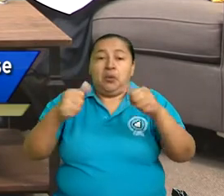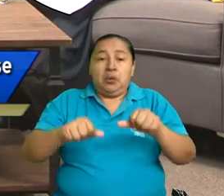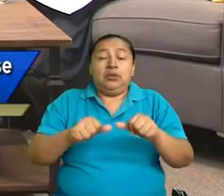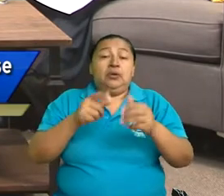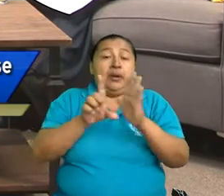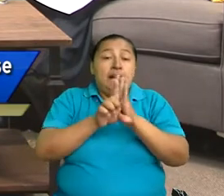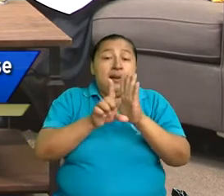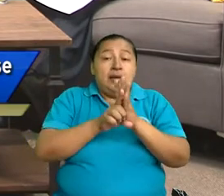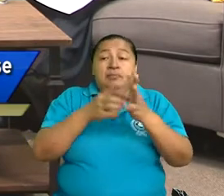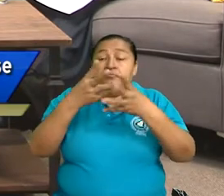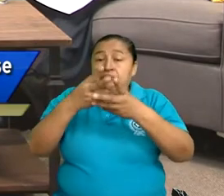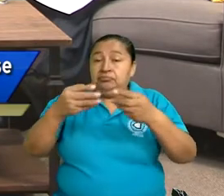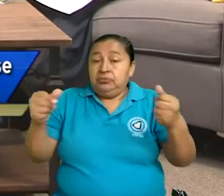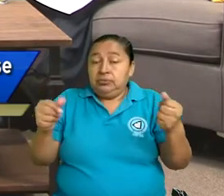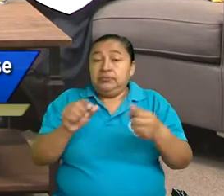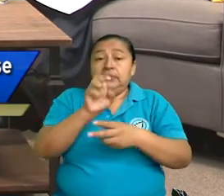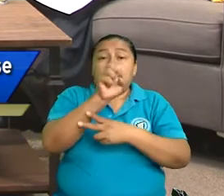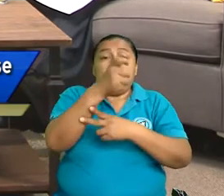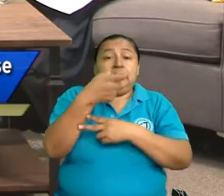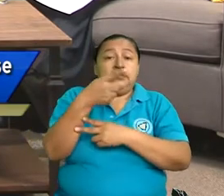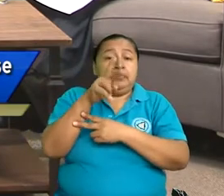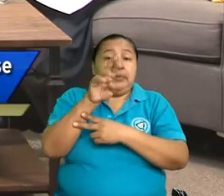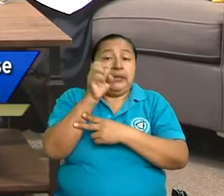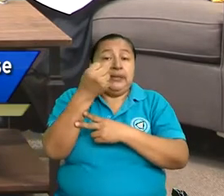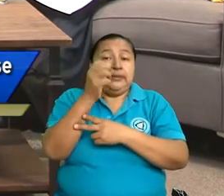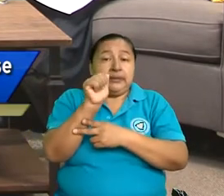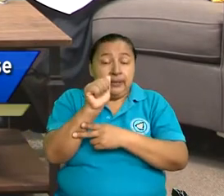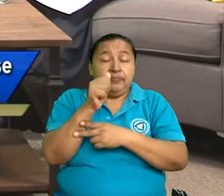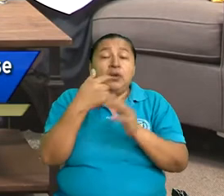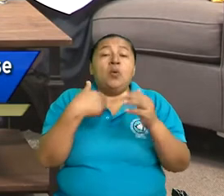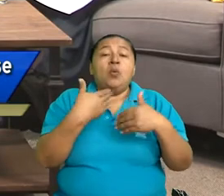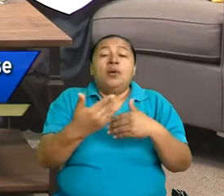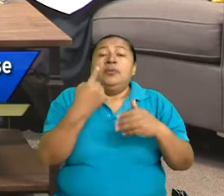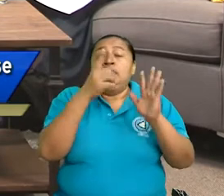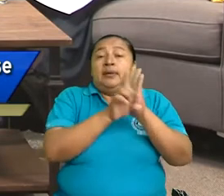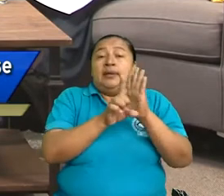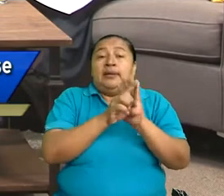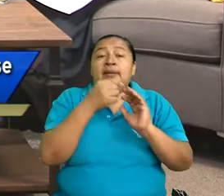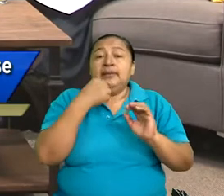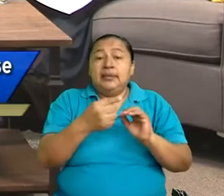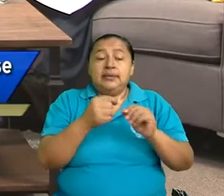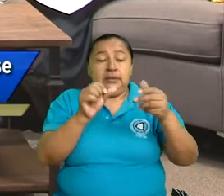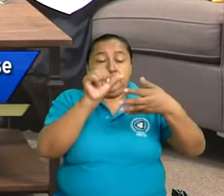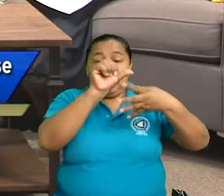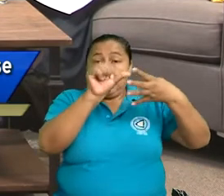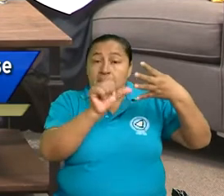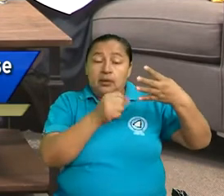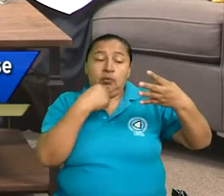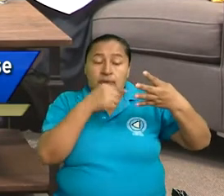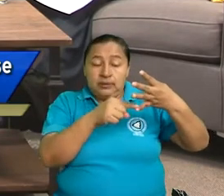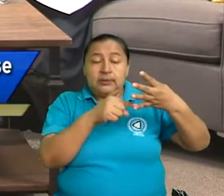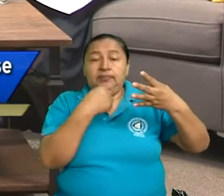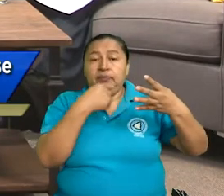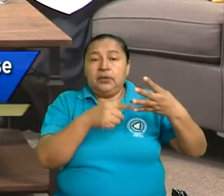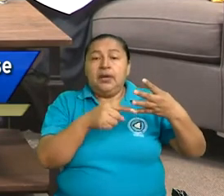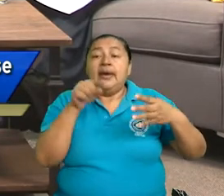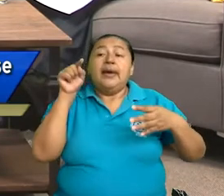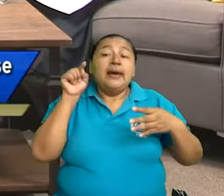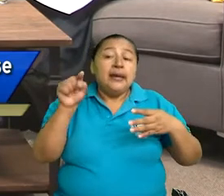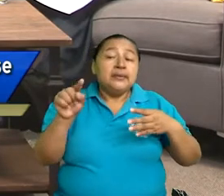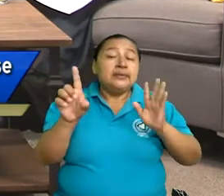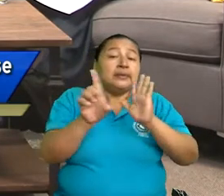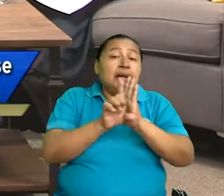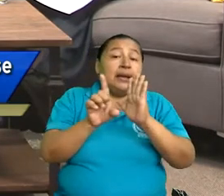tácita. De forma expresa es cuando una ley dice en su articulado tal ley